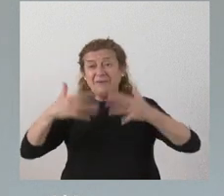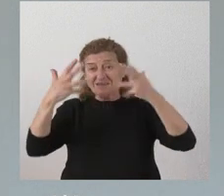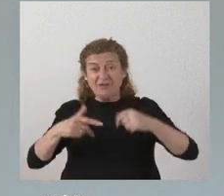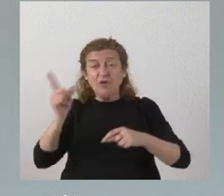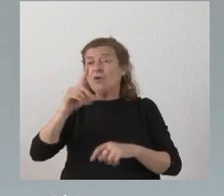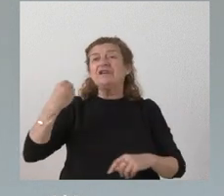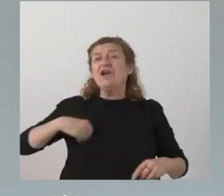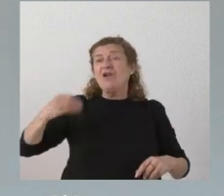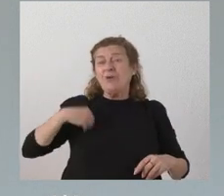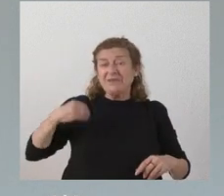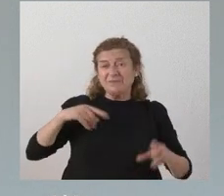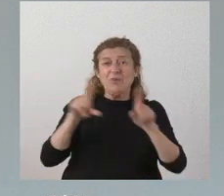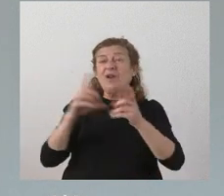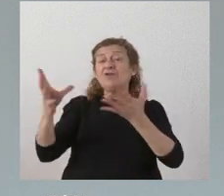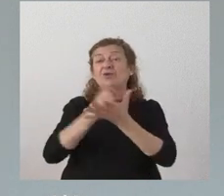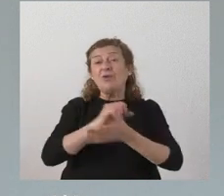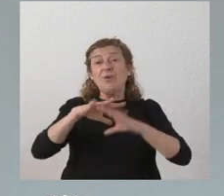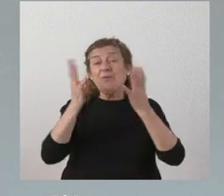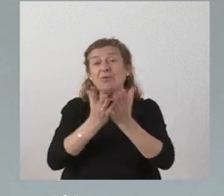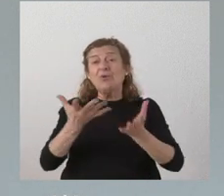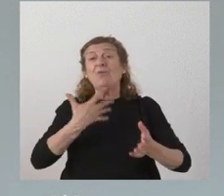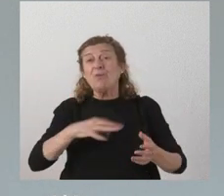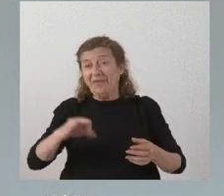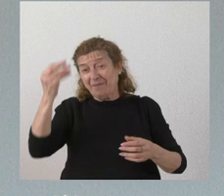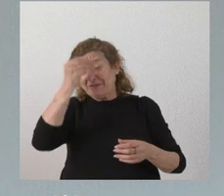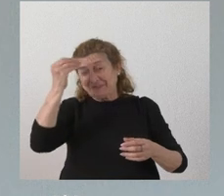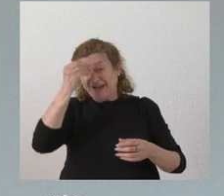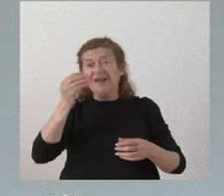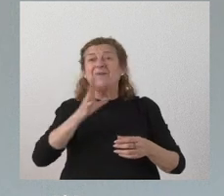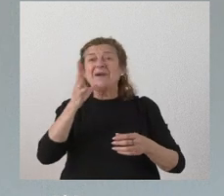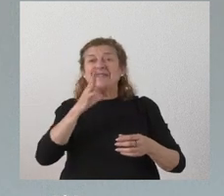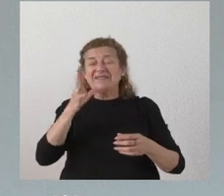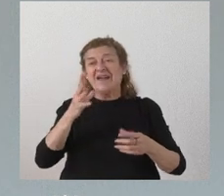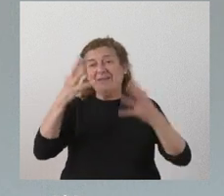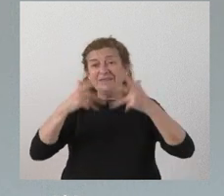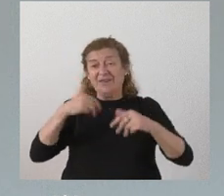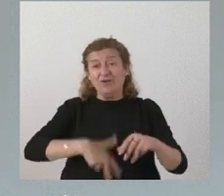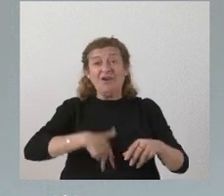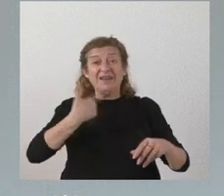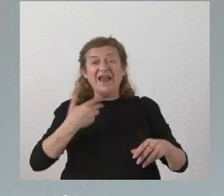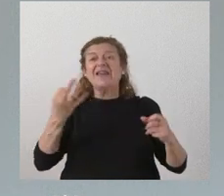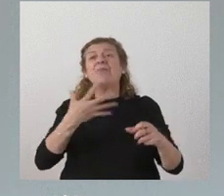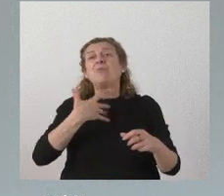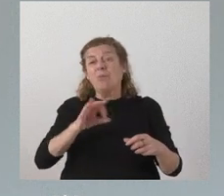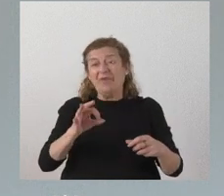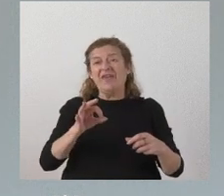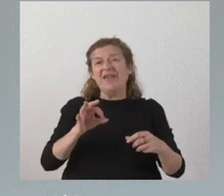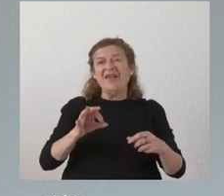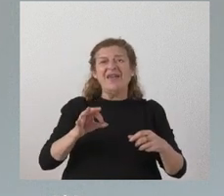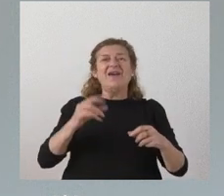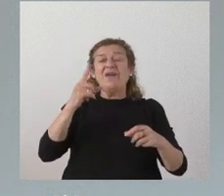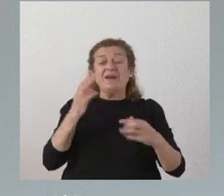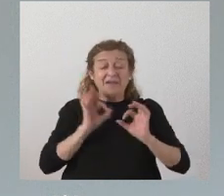no es lo mismo como a todo el mundo se le puede antojar lo que ocurre en la administración general que lo que pueda ocurrir en una administración tan